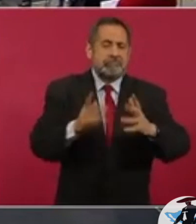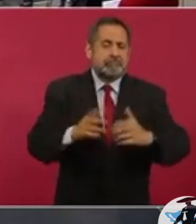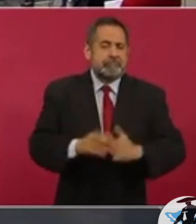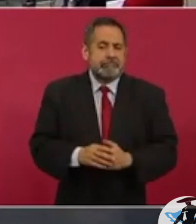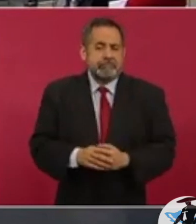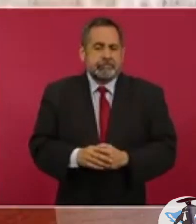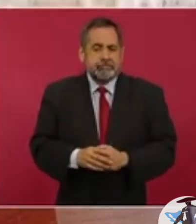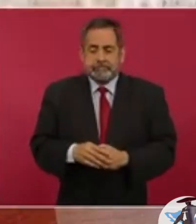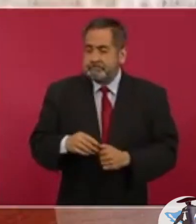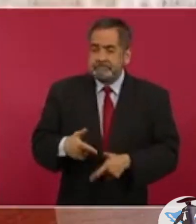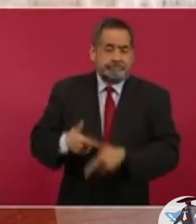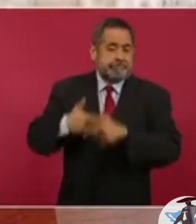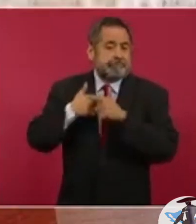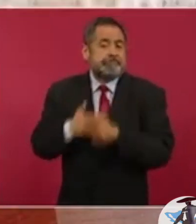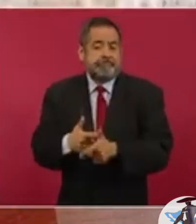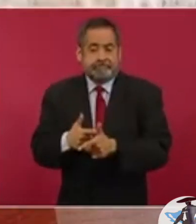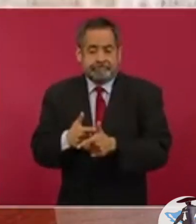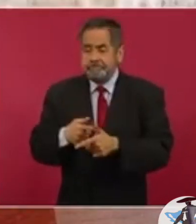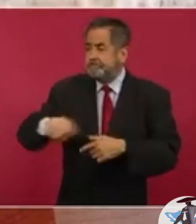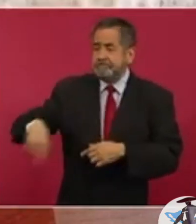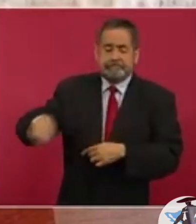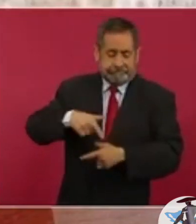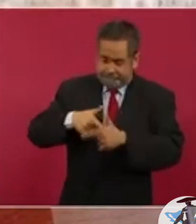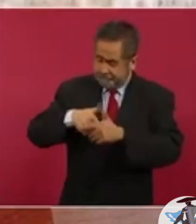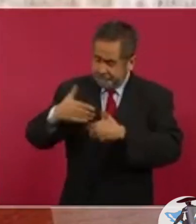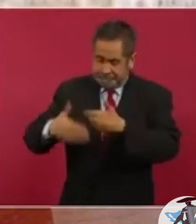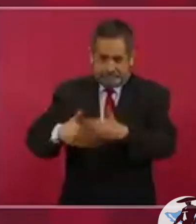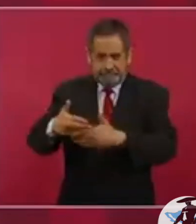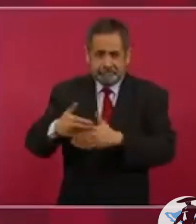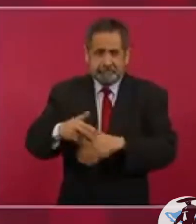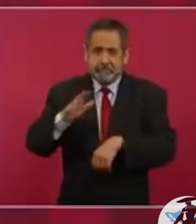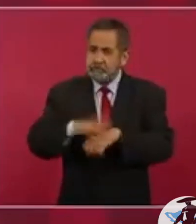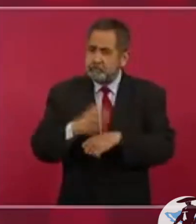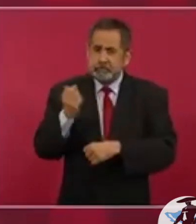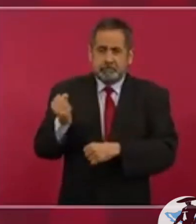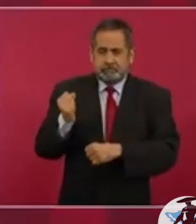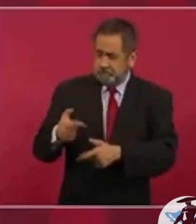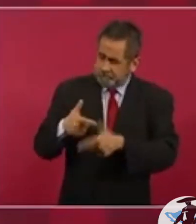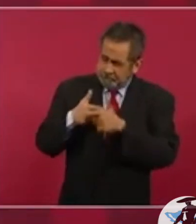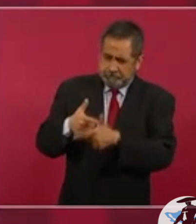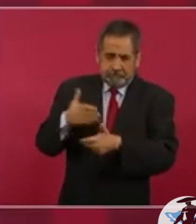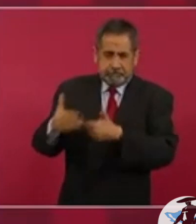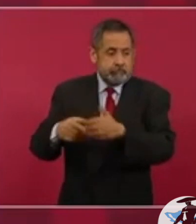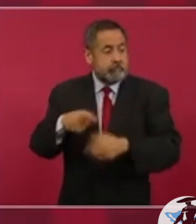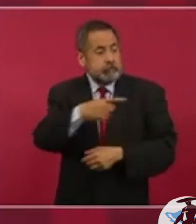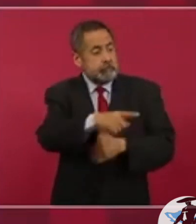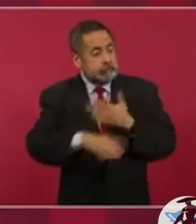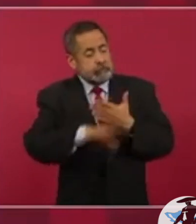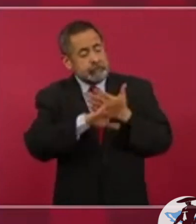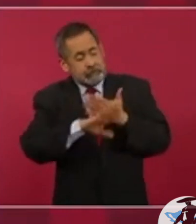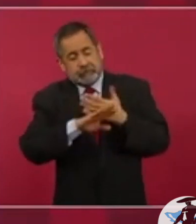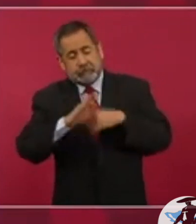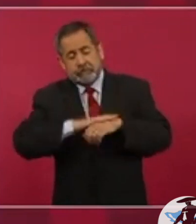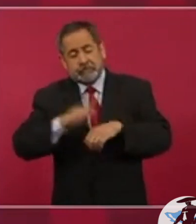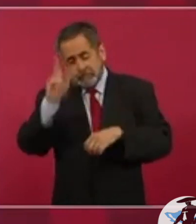que esto va a seguir y se va a intensificar. Y como dicen en mi tierra,